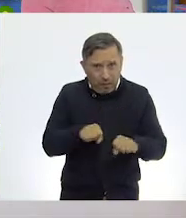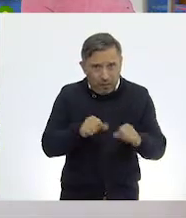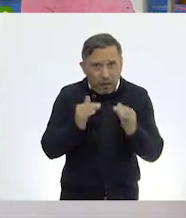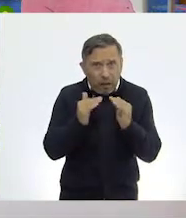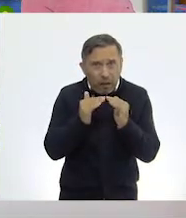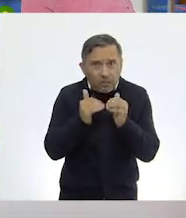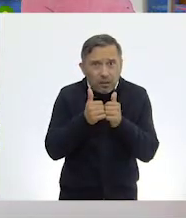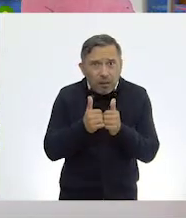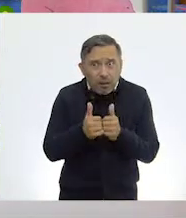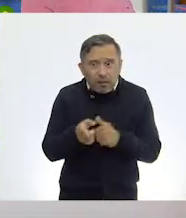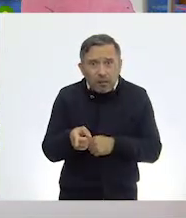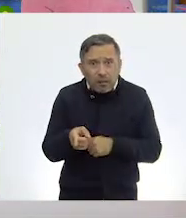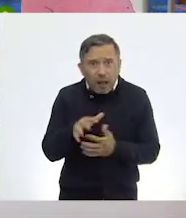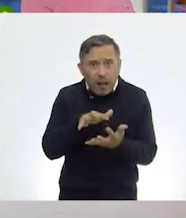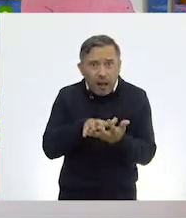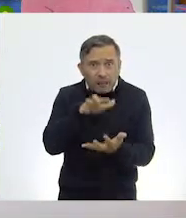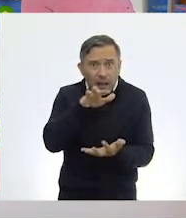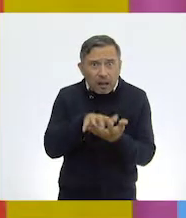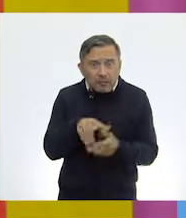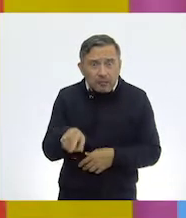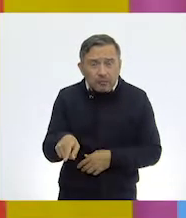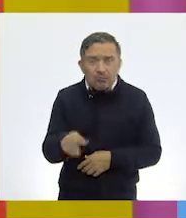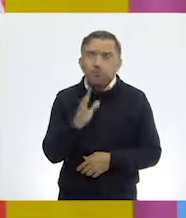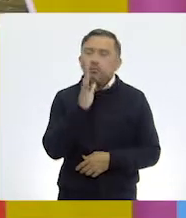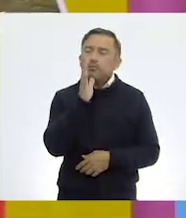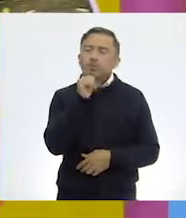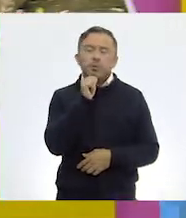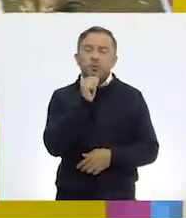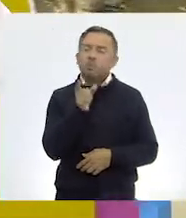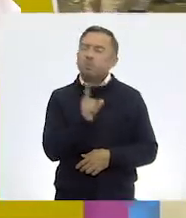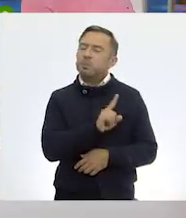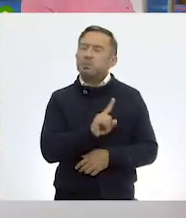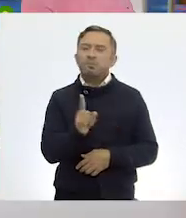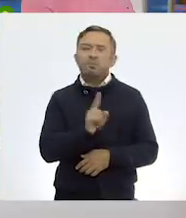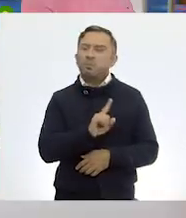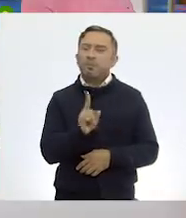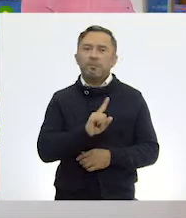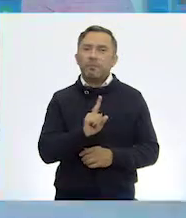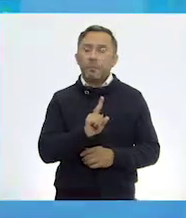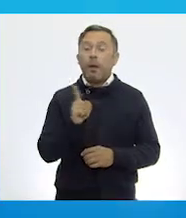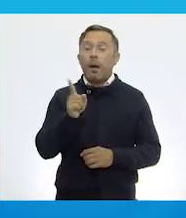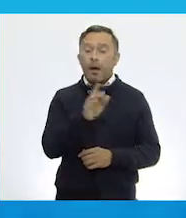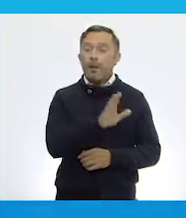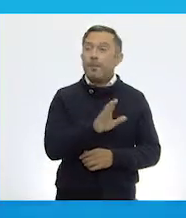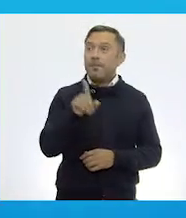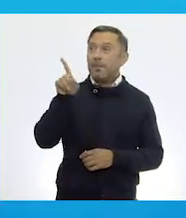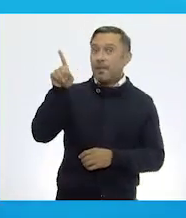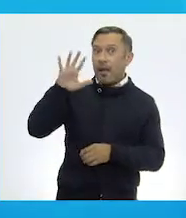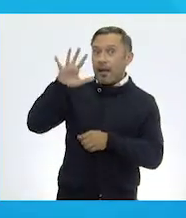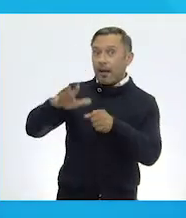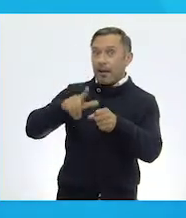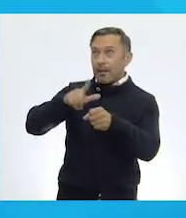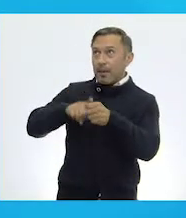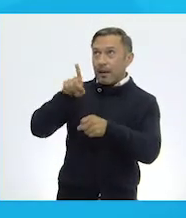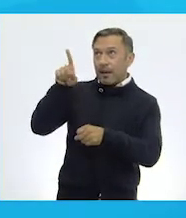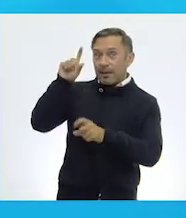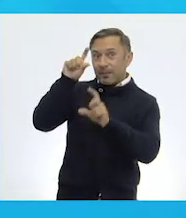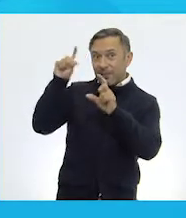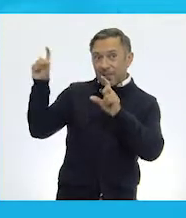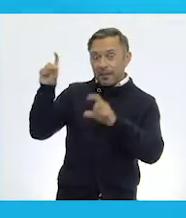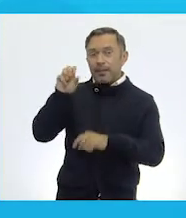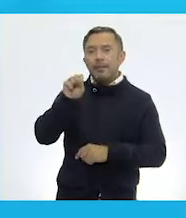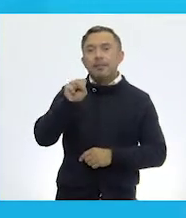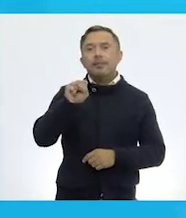No, definitivamente no. Yo creo que no, Ale. Lo vamos a pegar en donde dice animales silvestres.